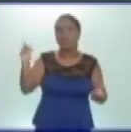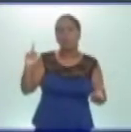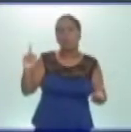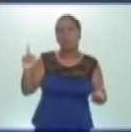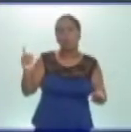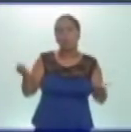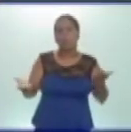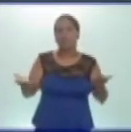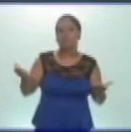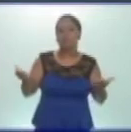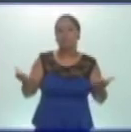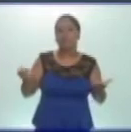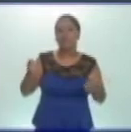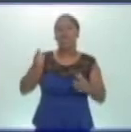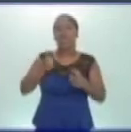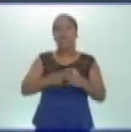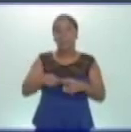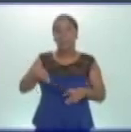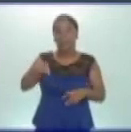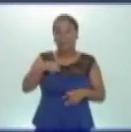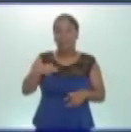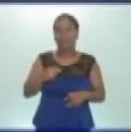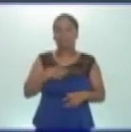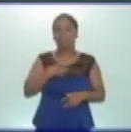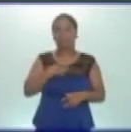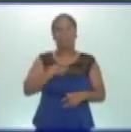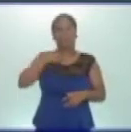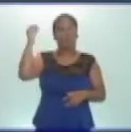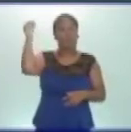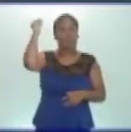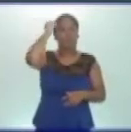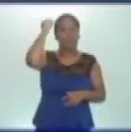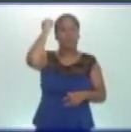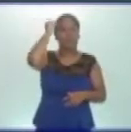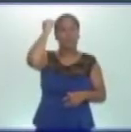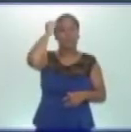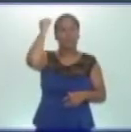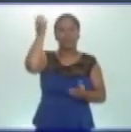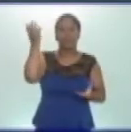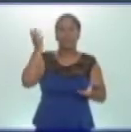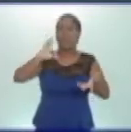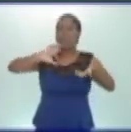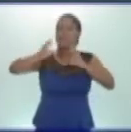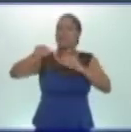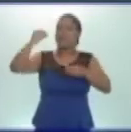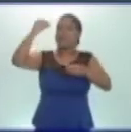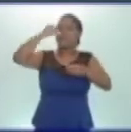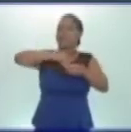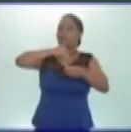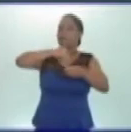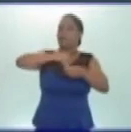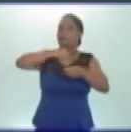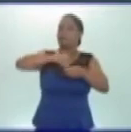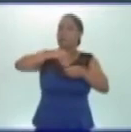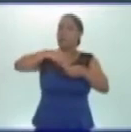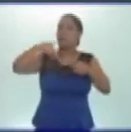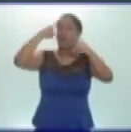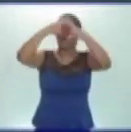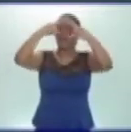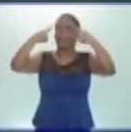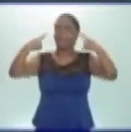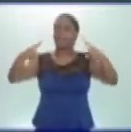Pues para eso, debemos aprender la composición de la pirámide